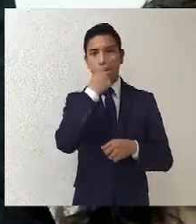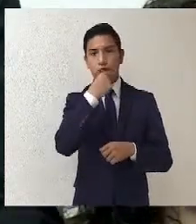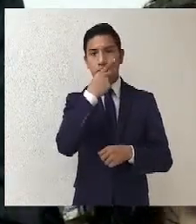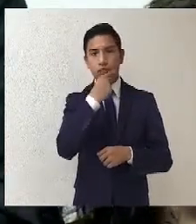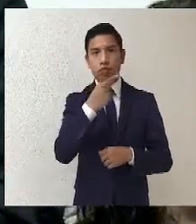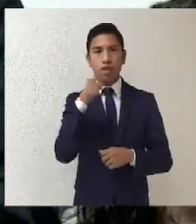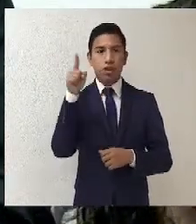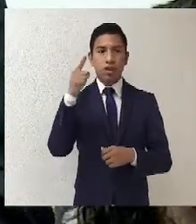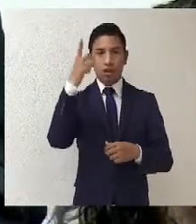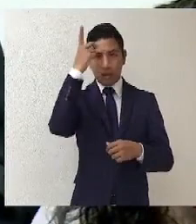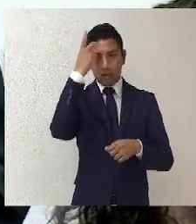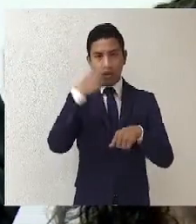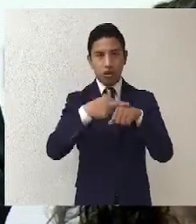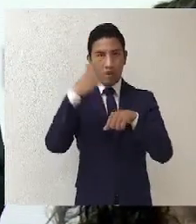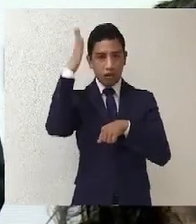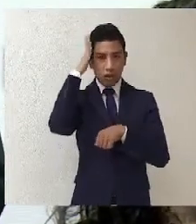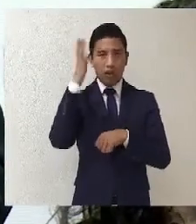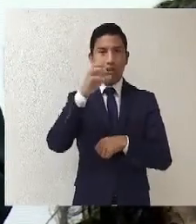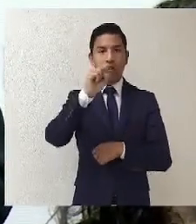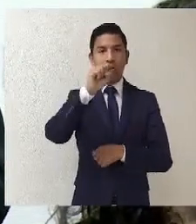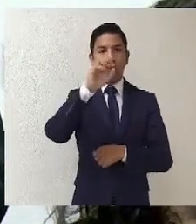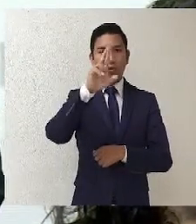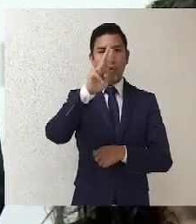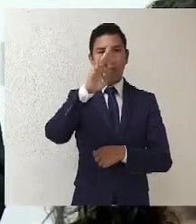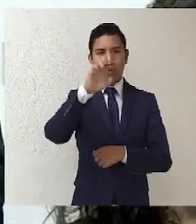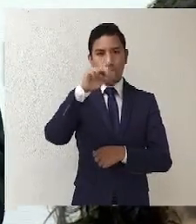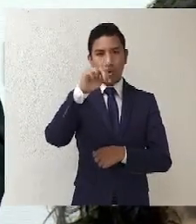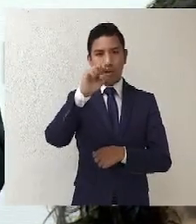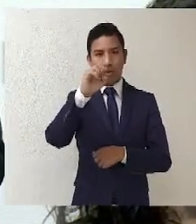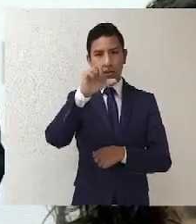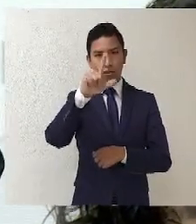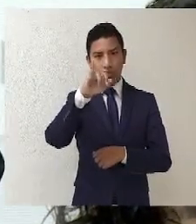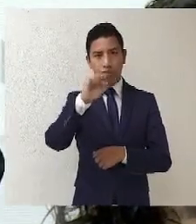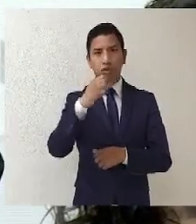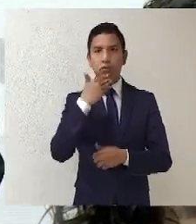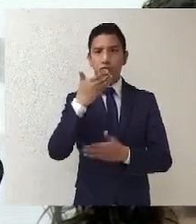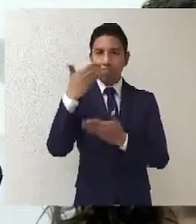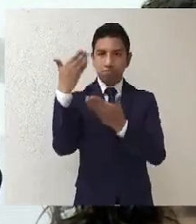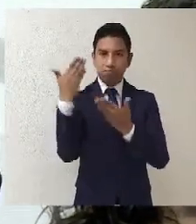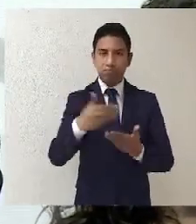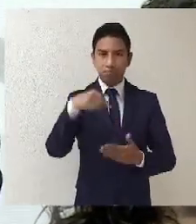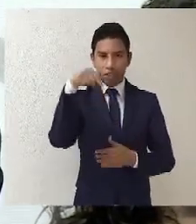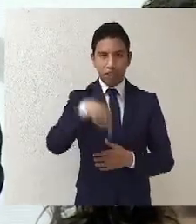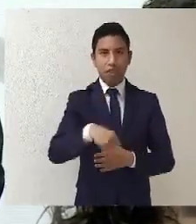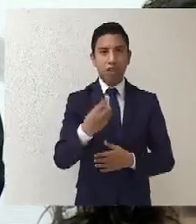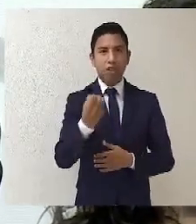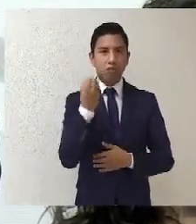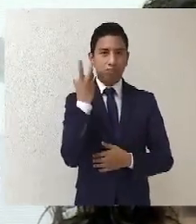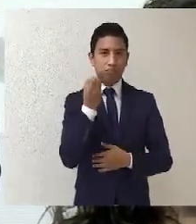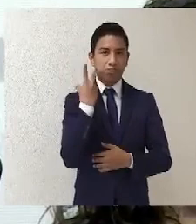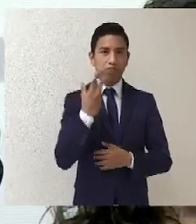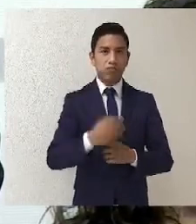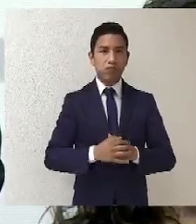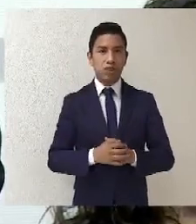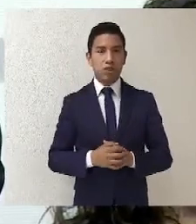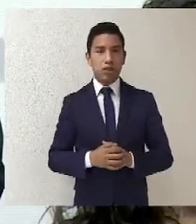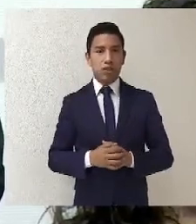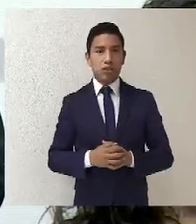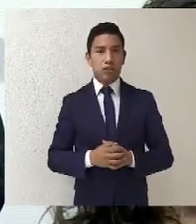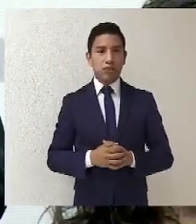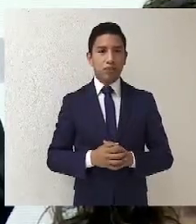el maestro en la administración Rubén Solís Ríos, les doy la más cordial bienvenida a este trascendental evento.